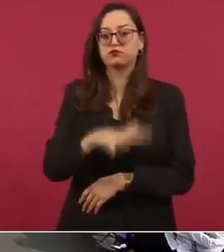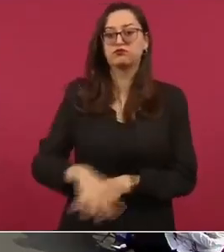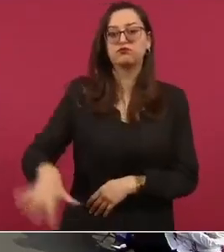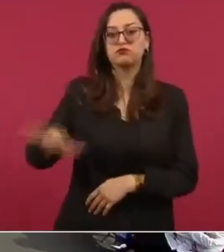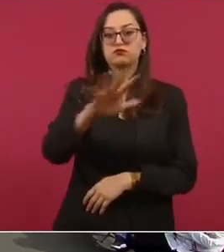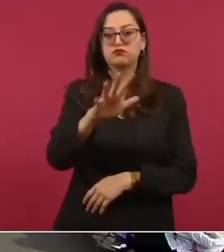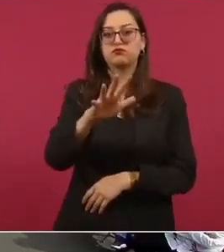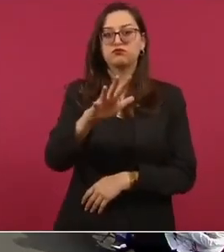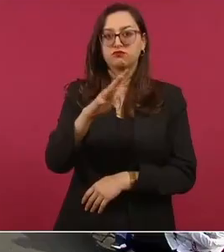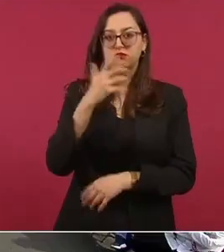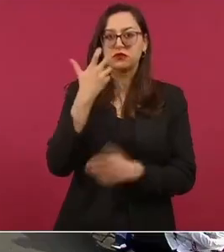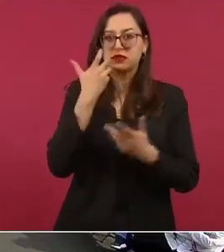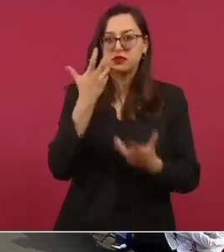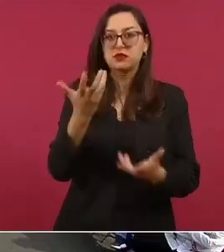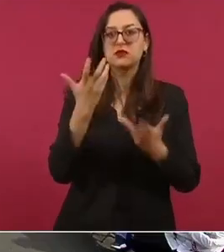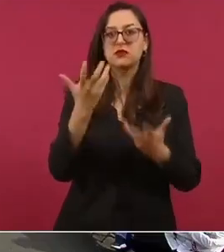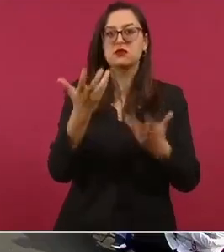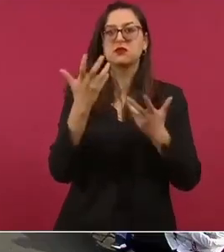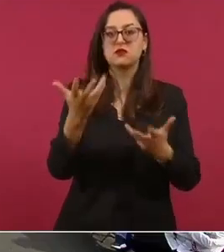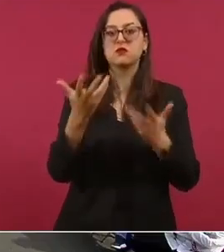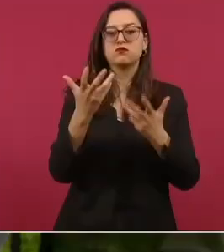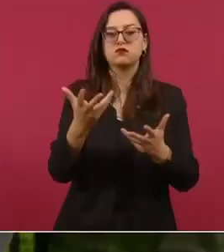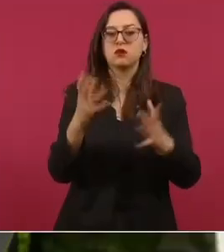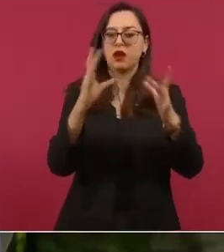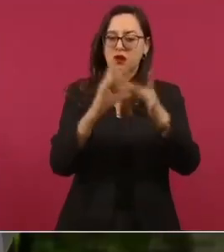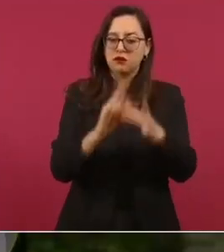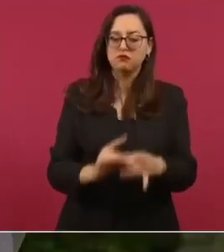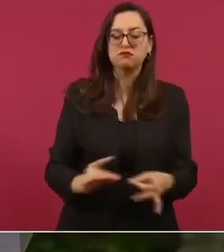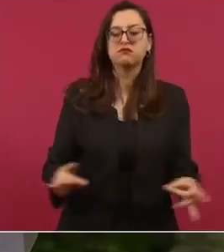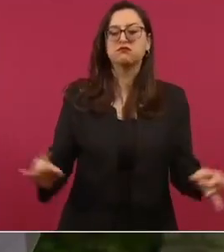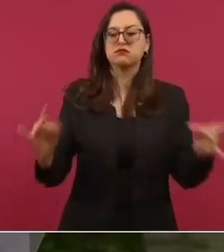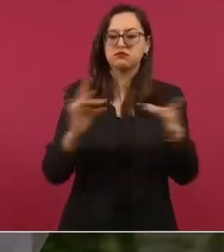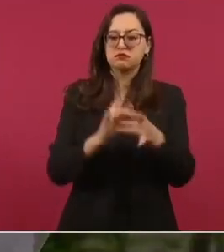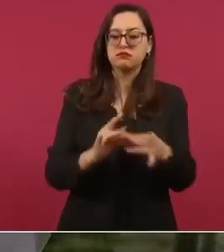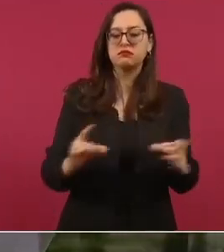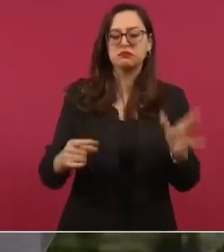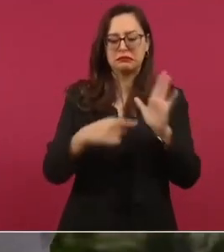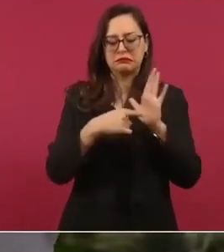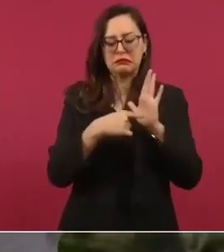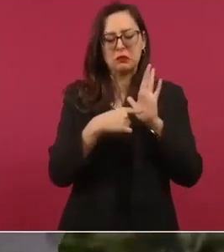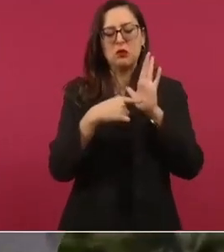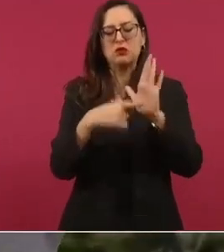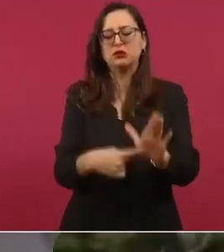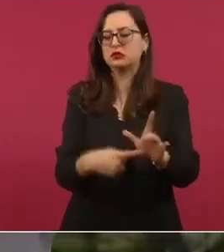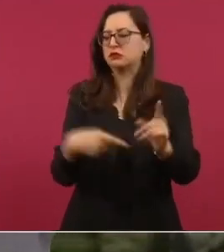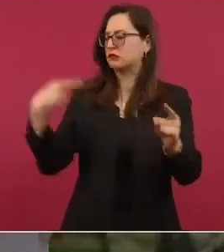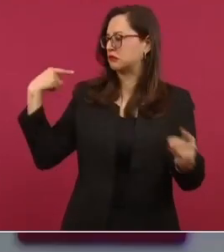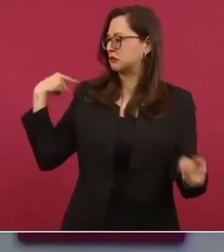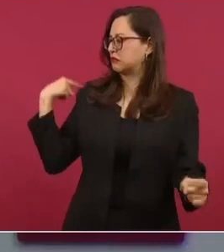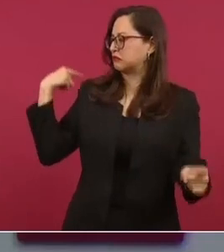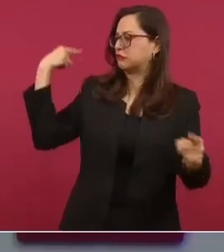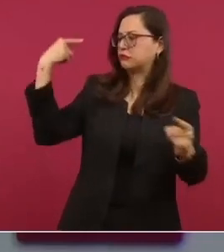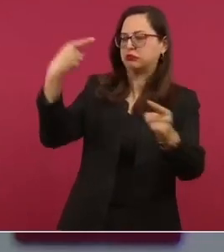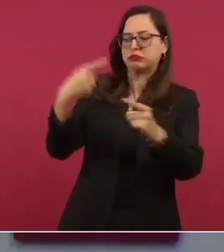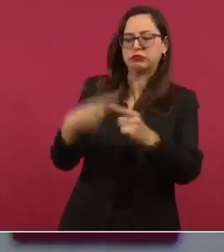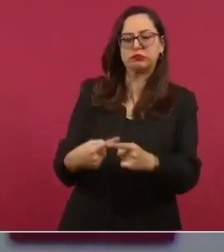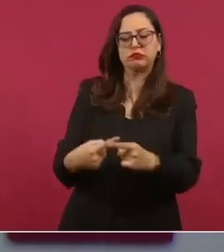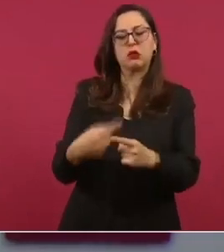hechos, deseo explicarles lo que se ha realizado hasta ahora